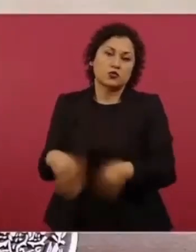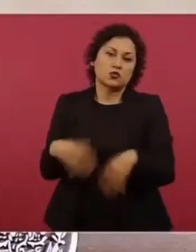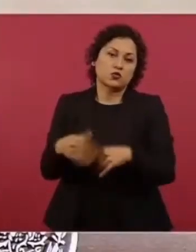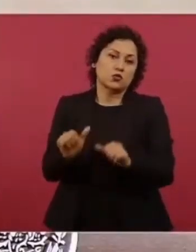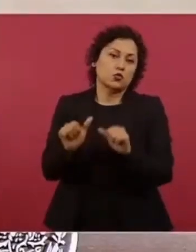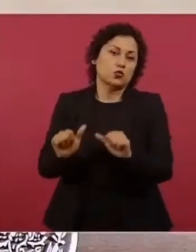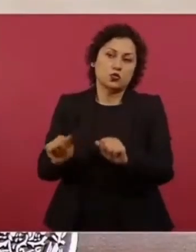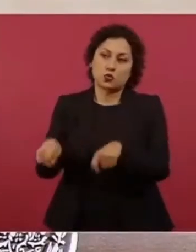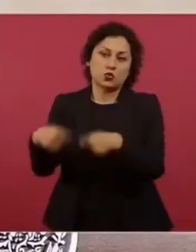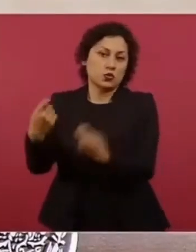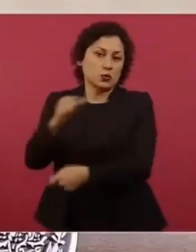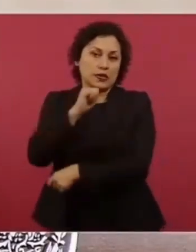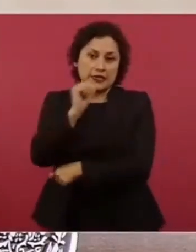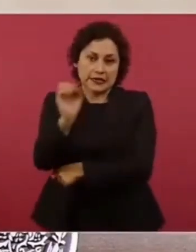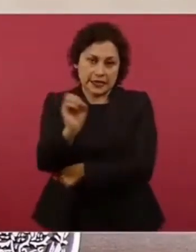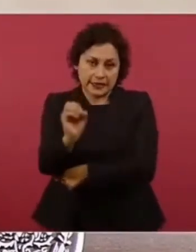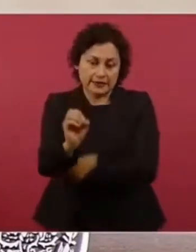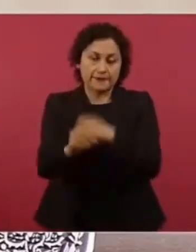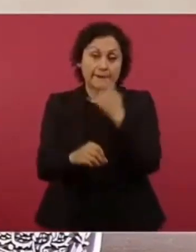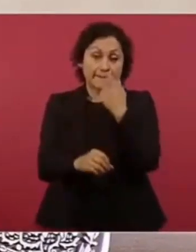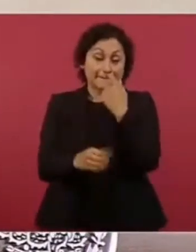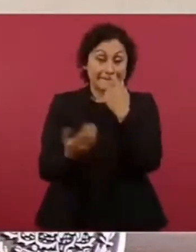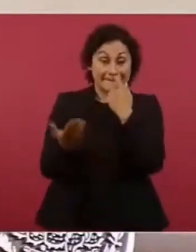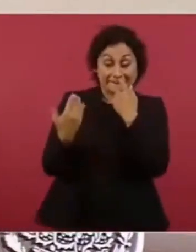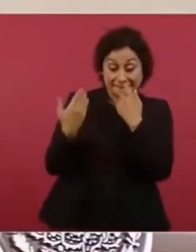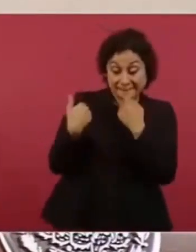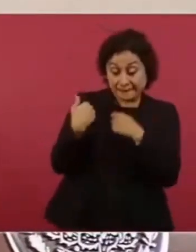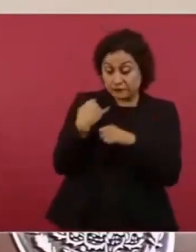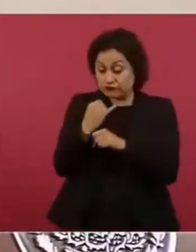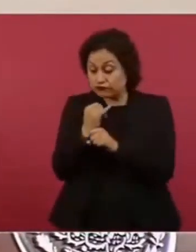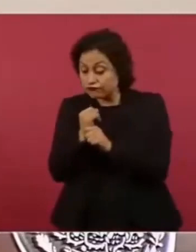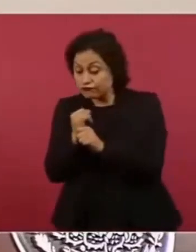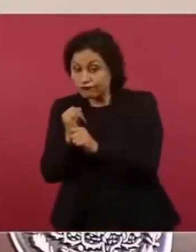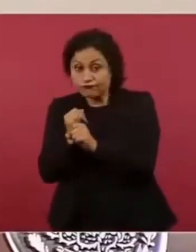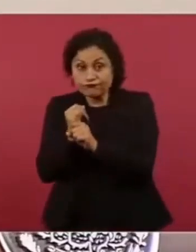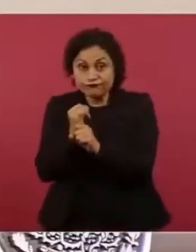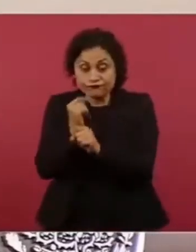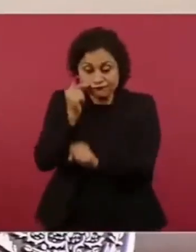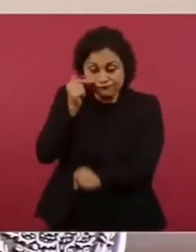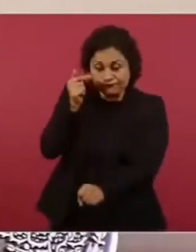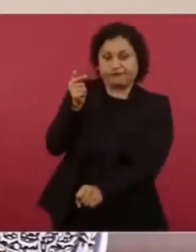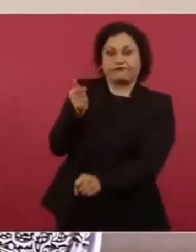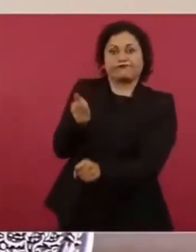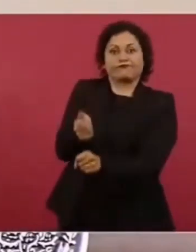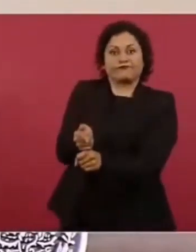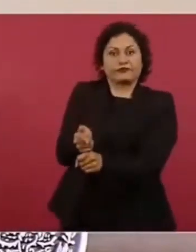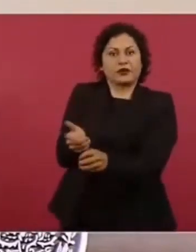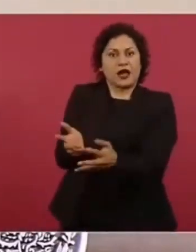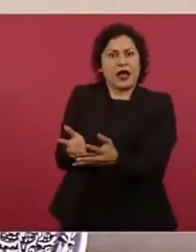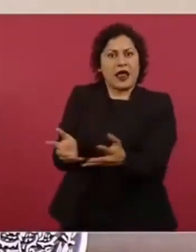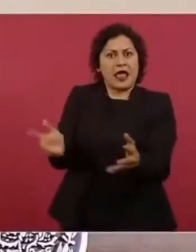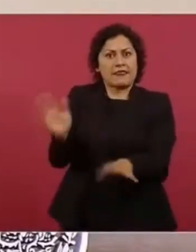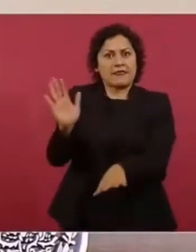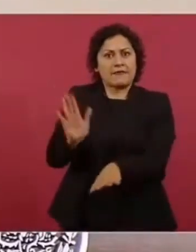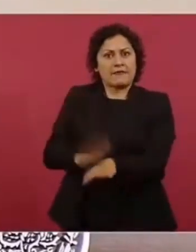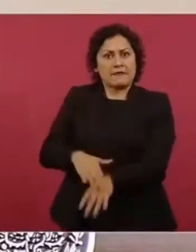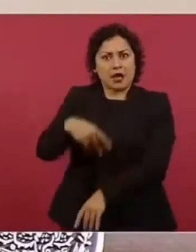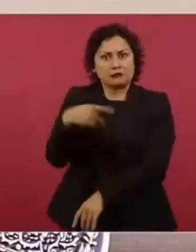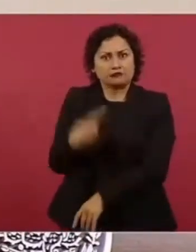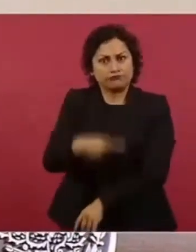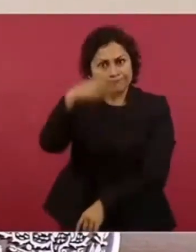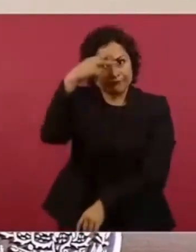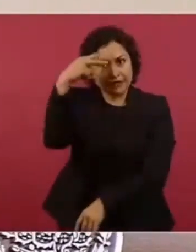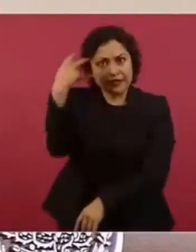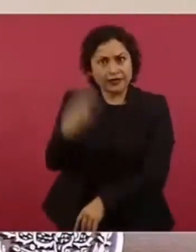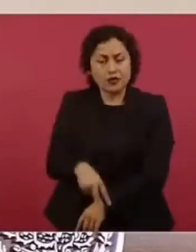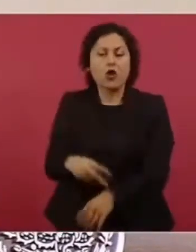se encontró de que es mayor el yacimiento de la nación y